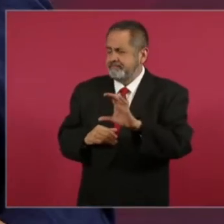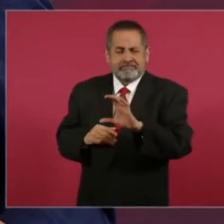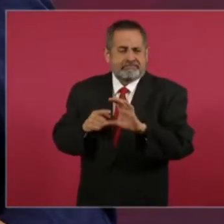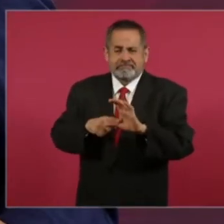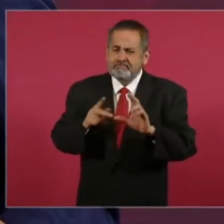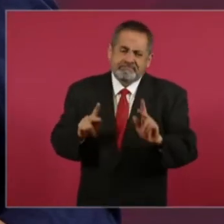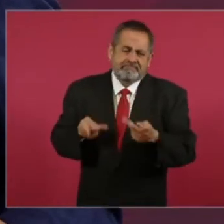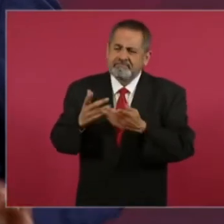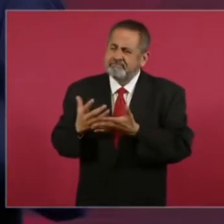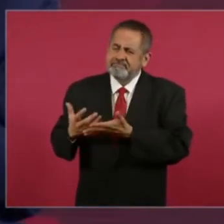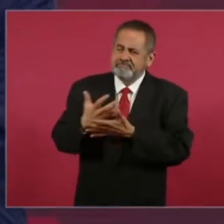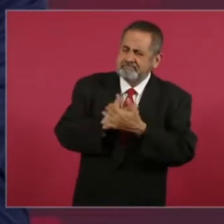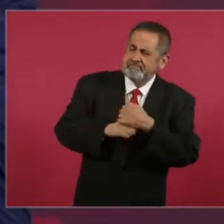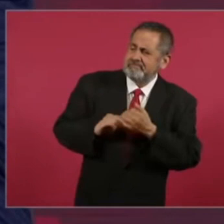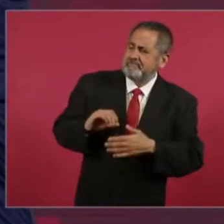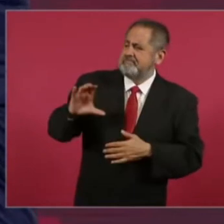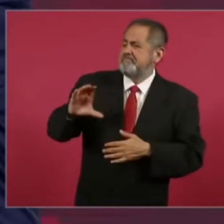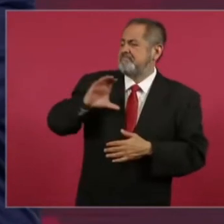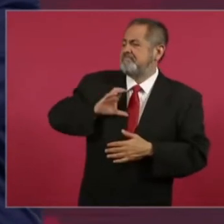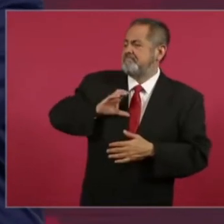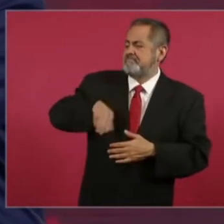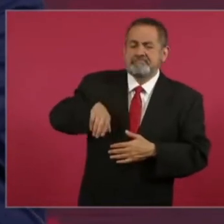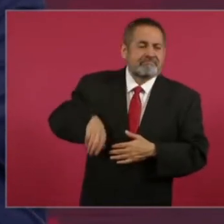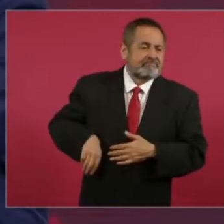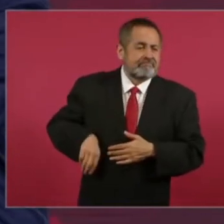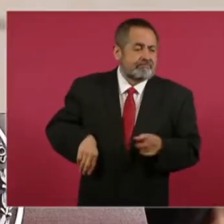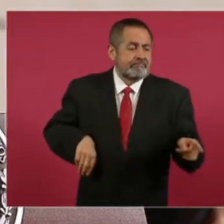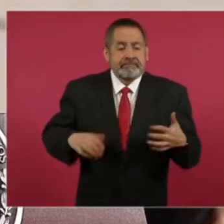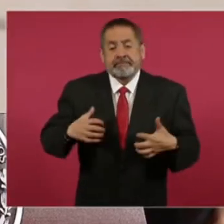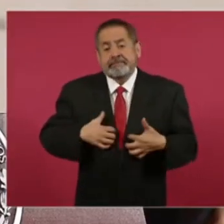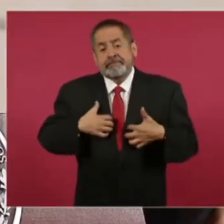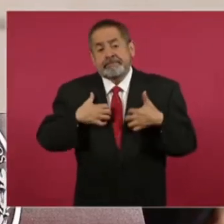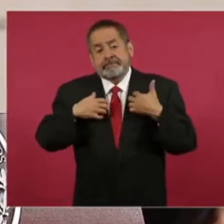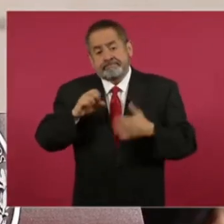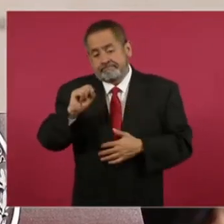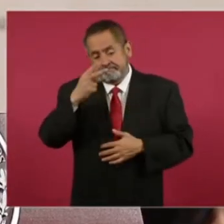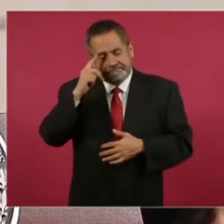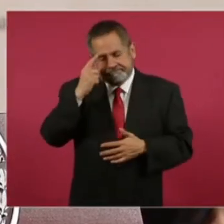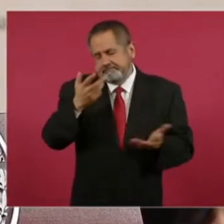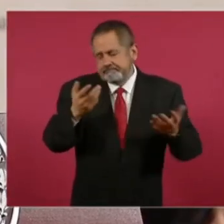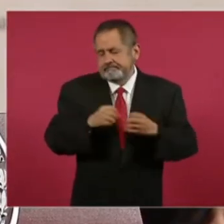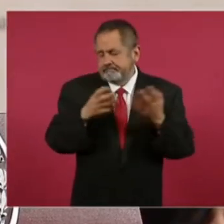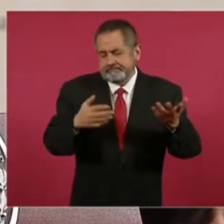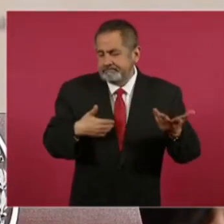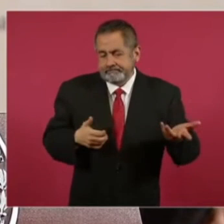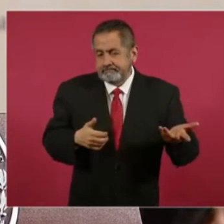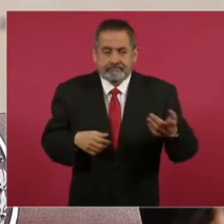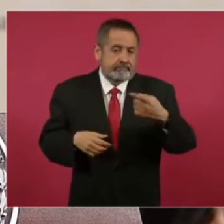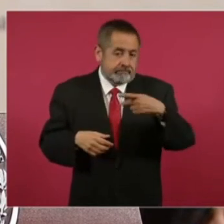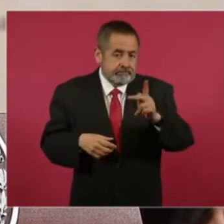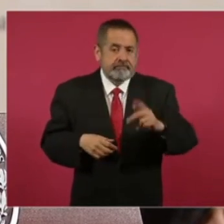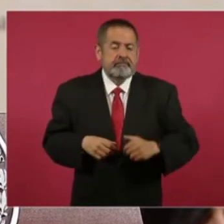que pone a temblar a bola de pandilleros de los paniaguados. Porque cuando el presidente habla